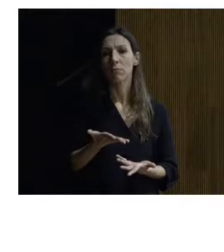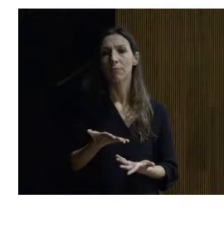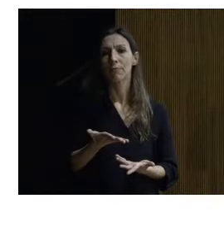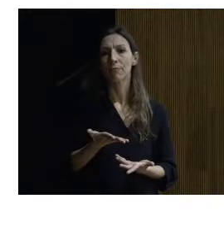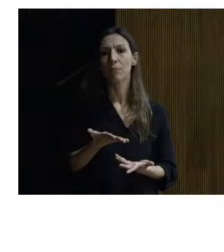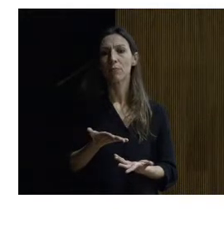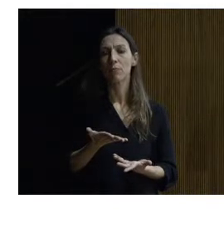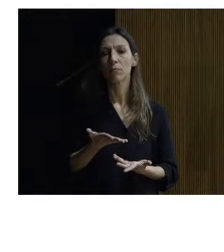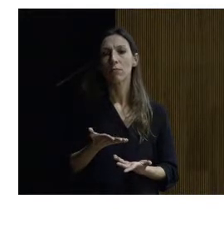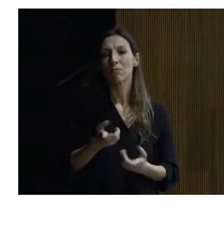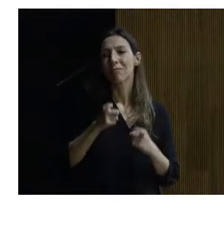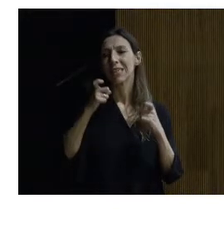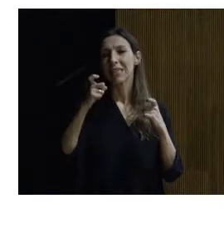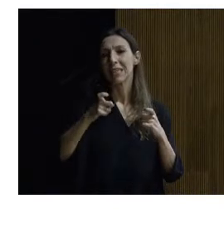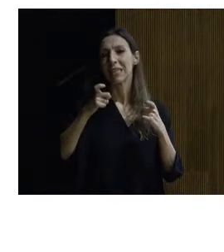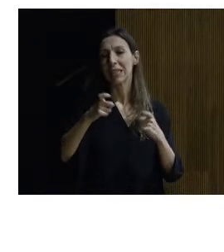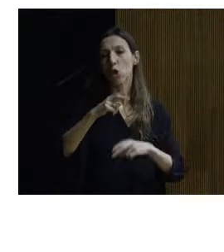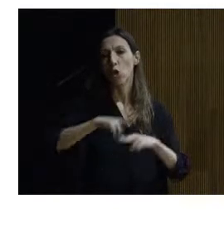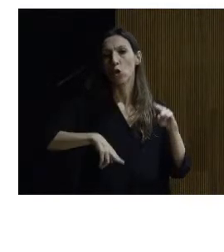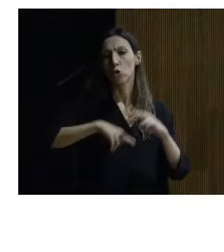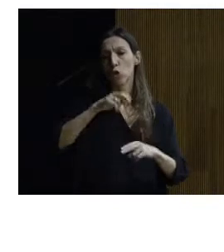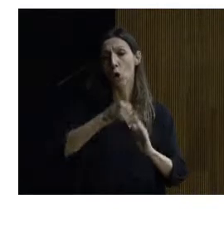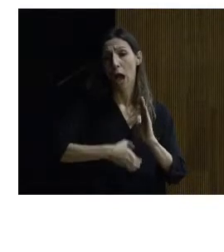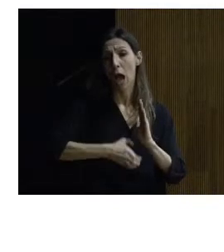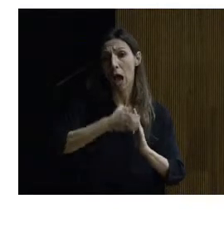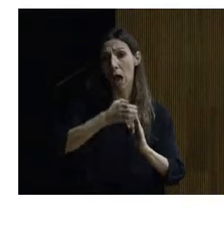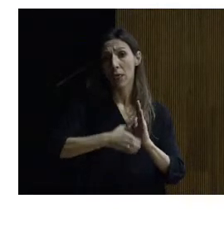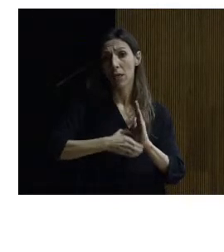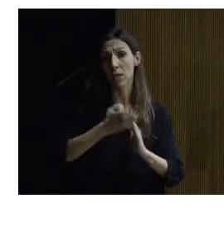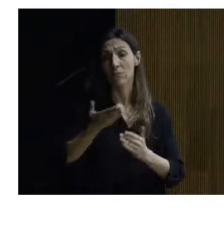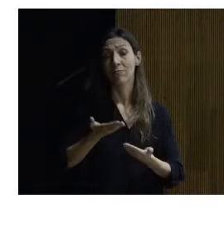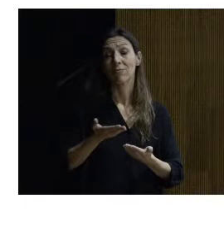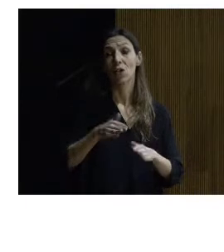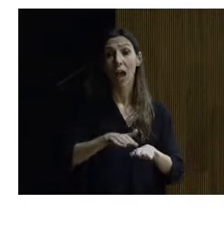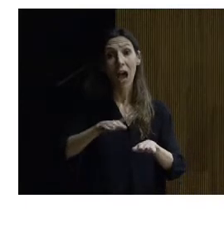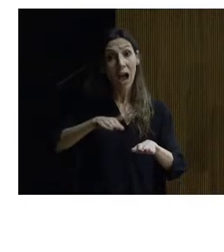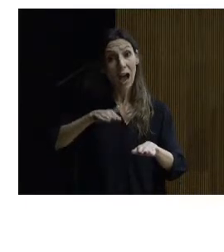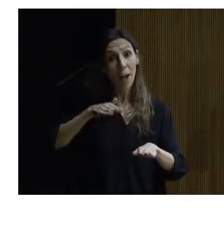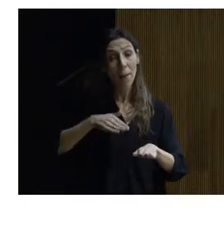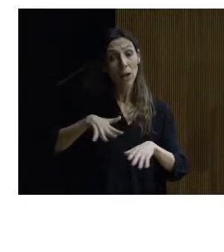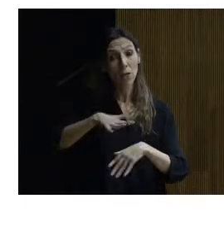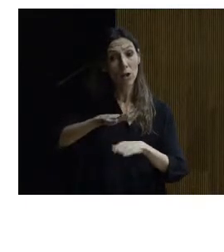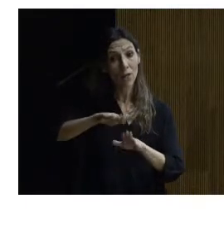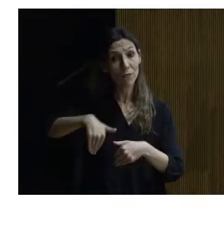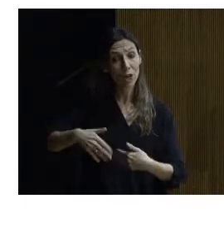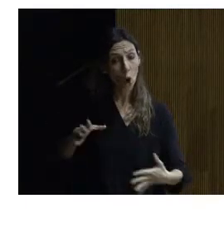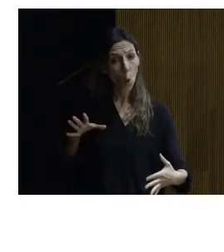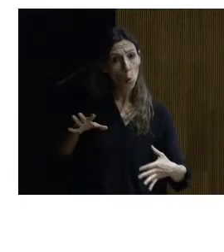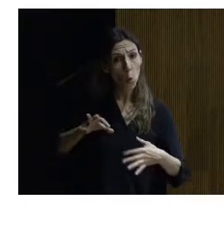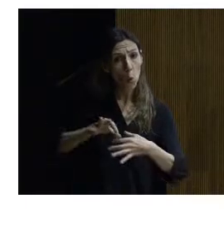se pretendía o se pretende construir un ascensor de forma que con un aparcamiento de Isidio Asorio en la parte final por bueno unir una serie